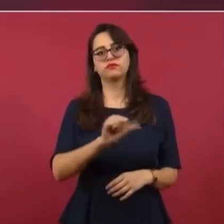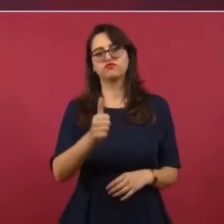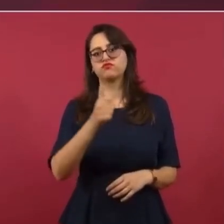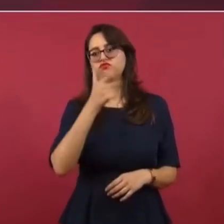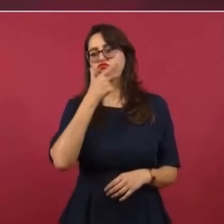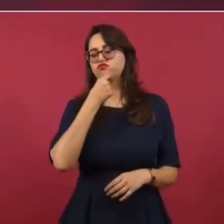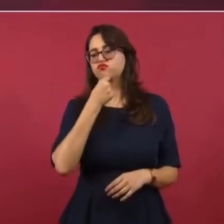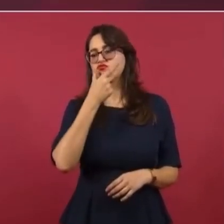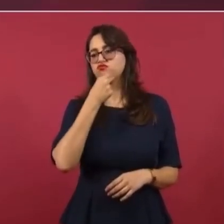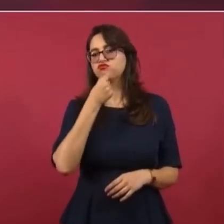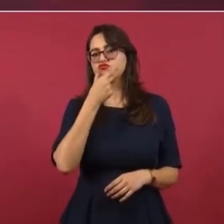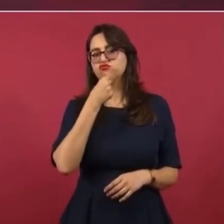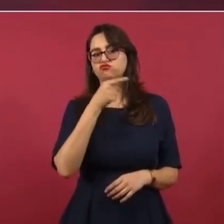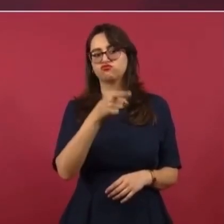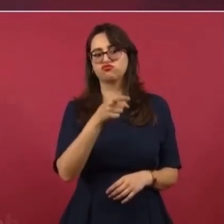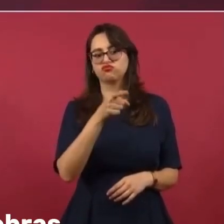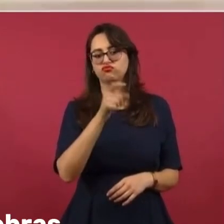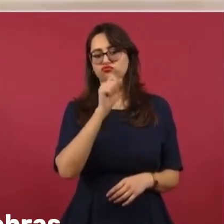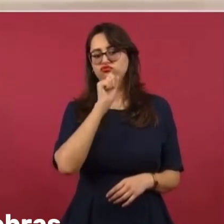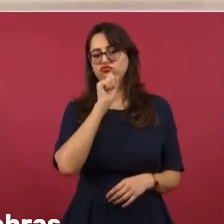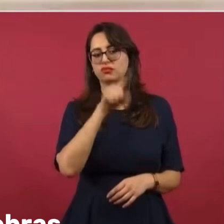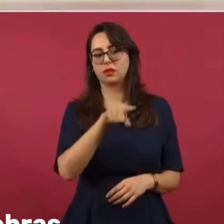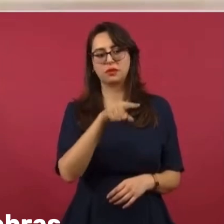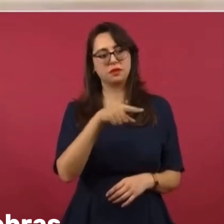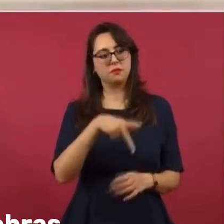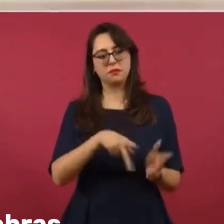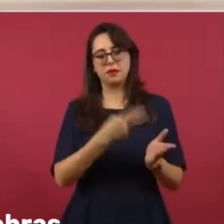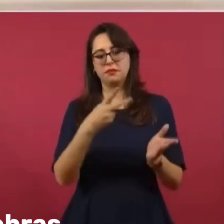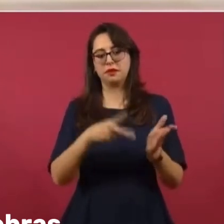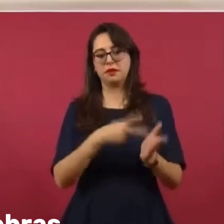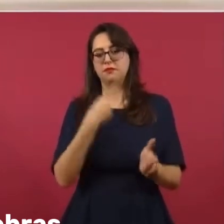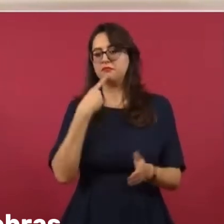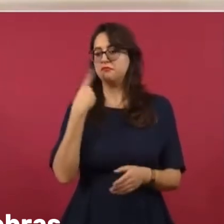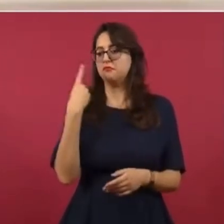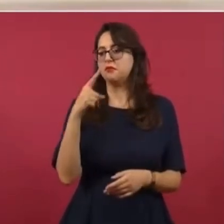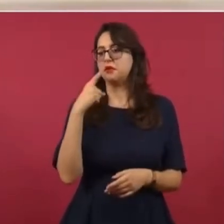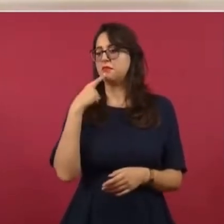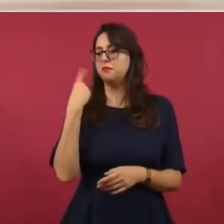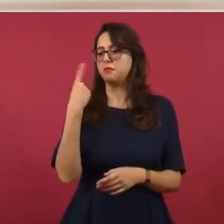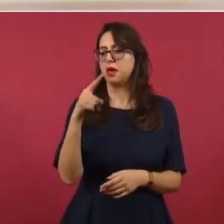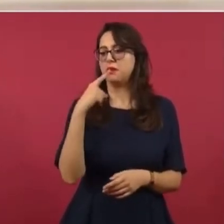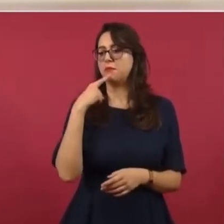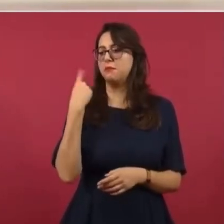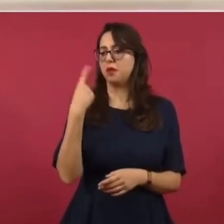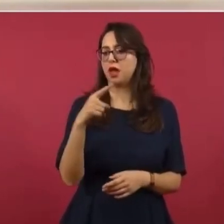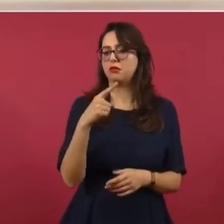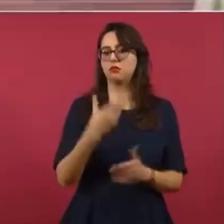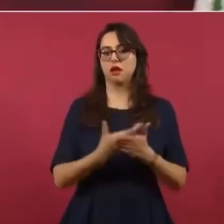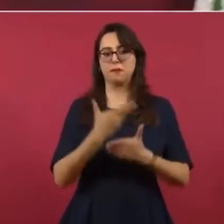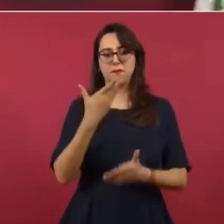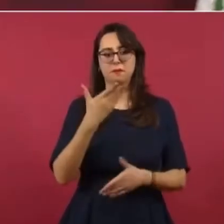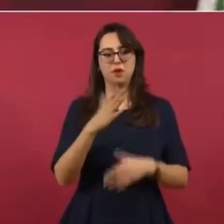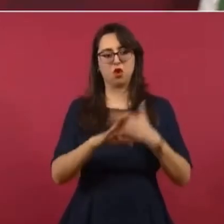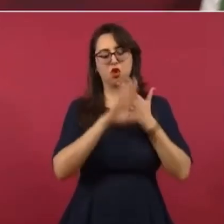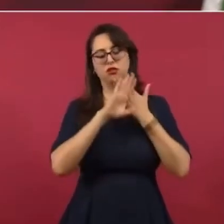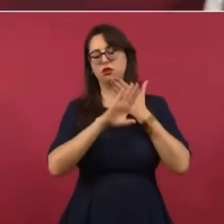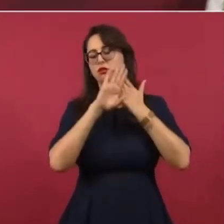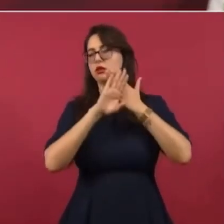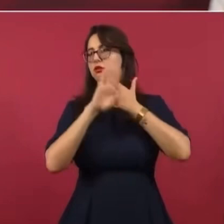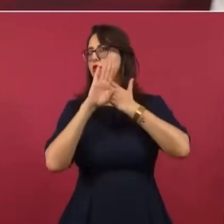es el que da la cara metiendo todos los amparos en contra de las obras y